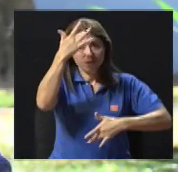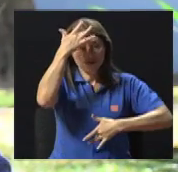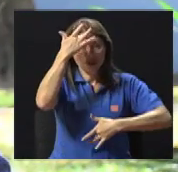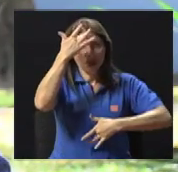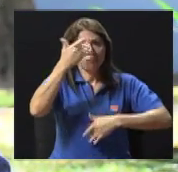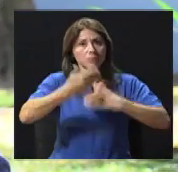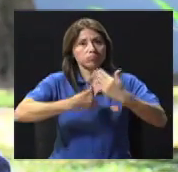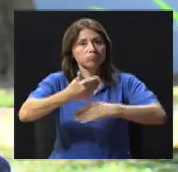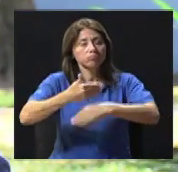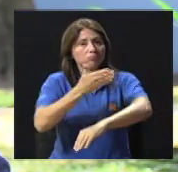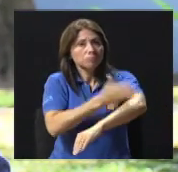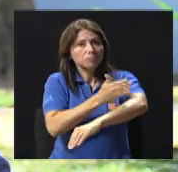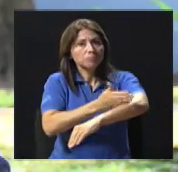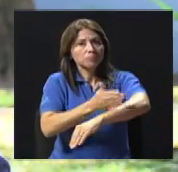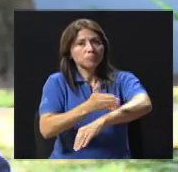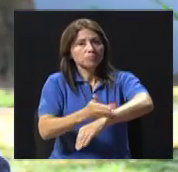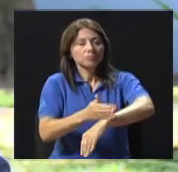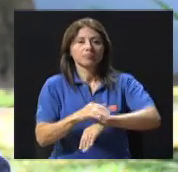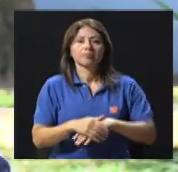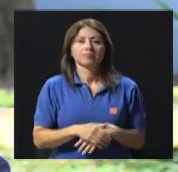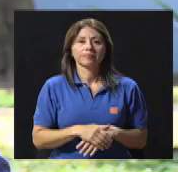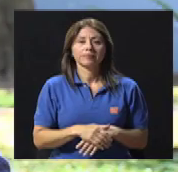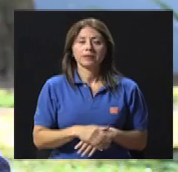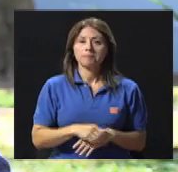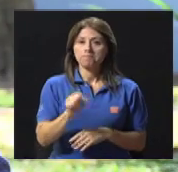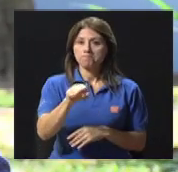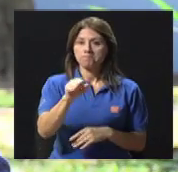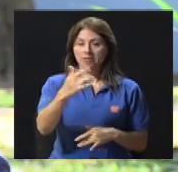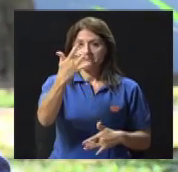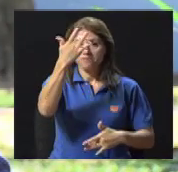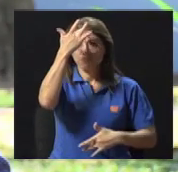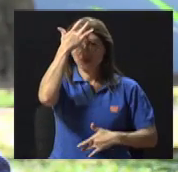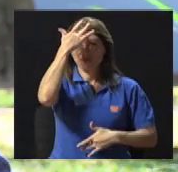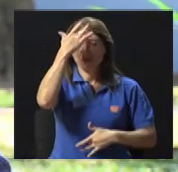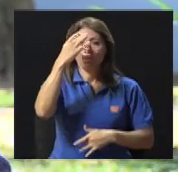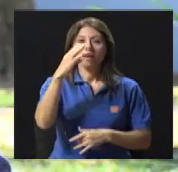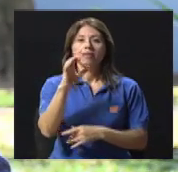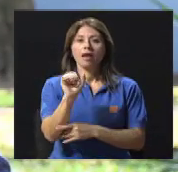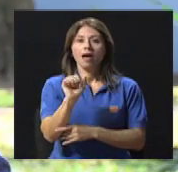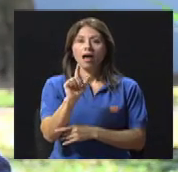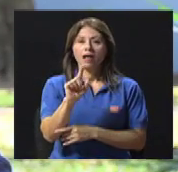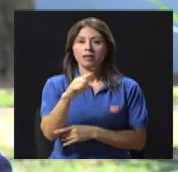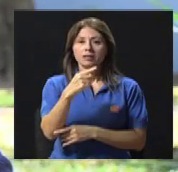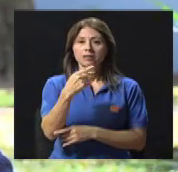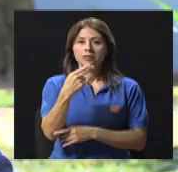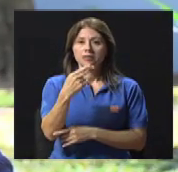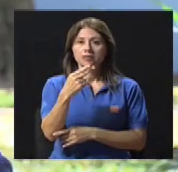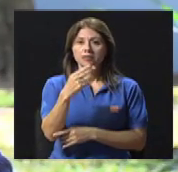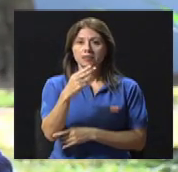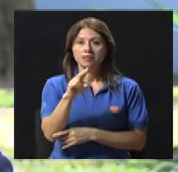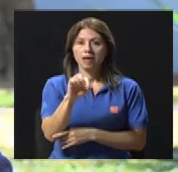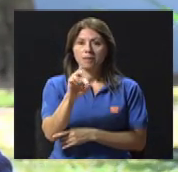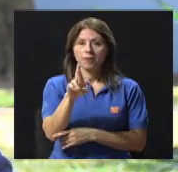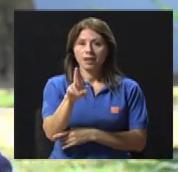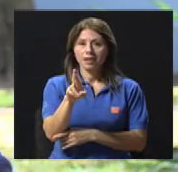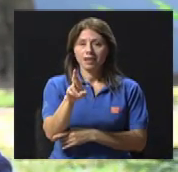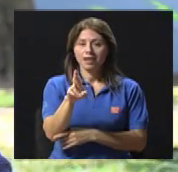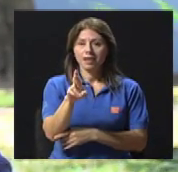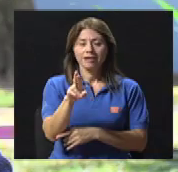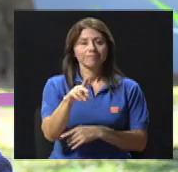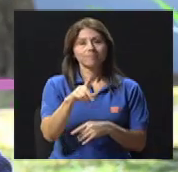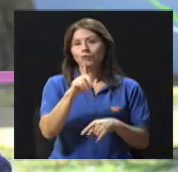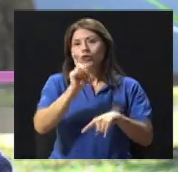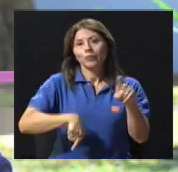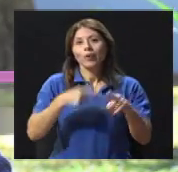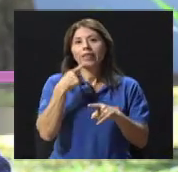La enfermedad de Alzheimer no se puede decir que va a presentarse en todas las personas de igual manera.